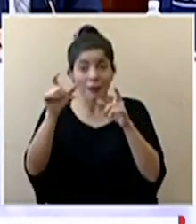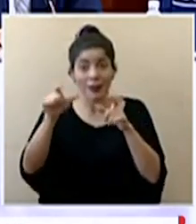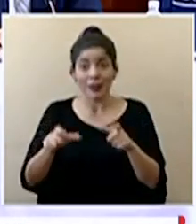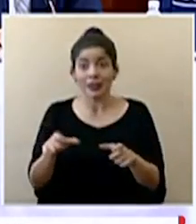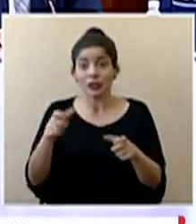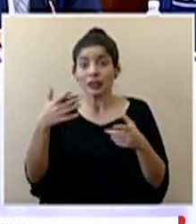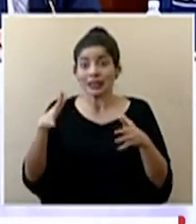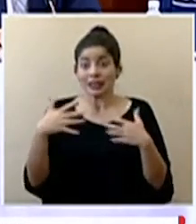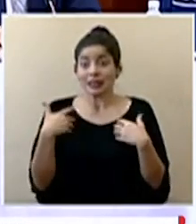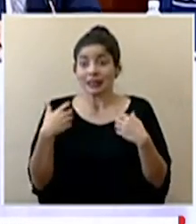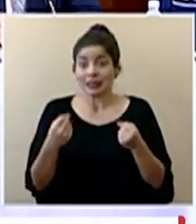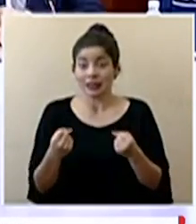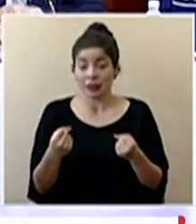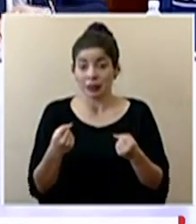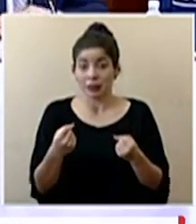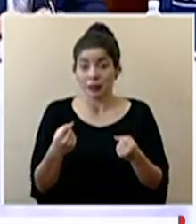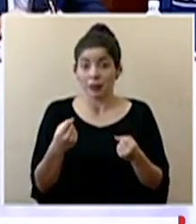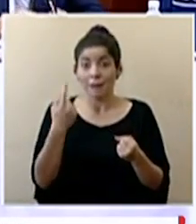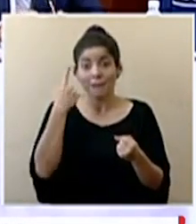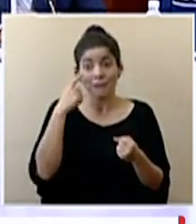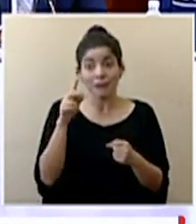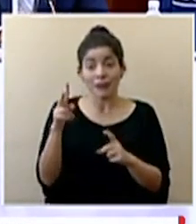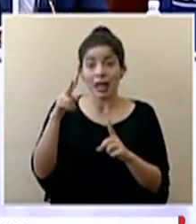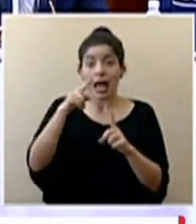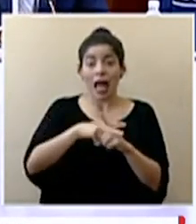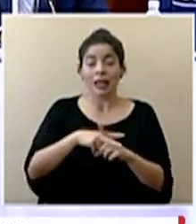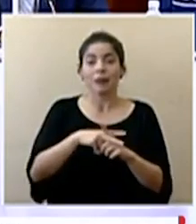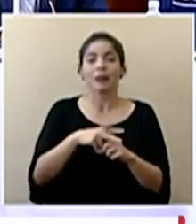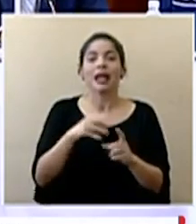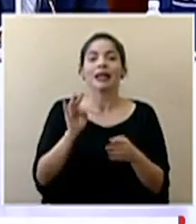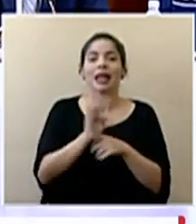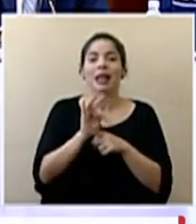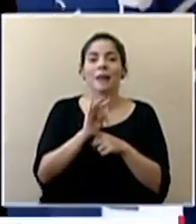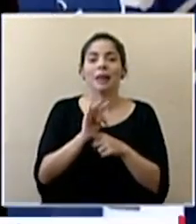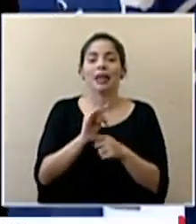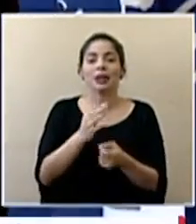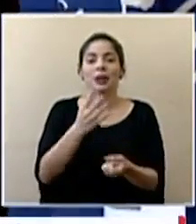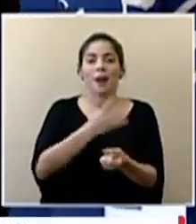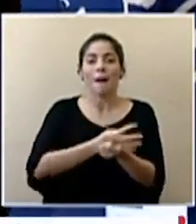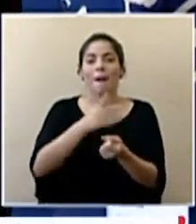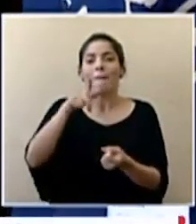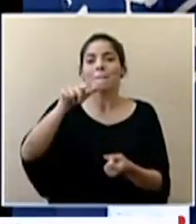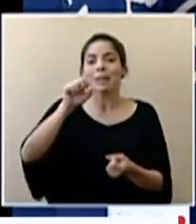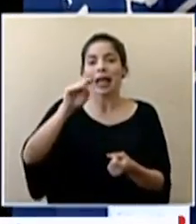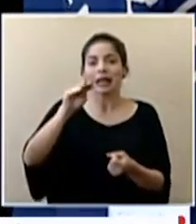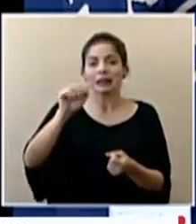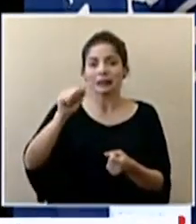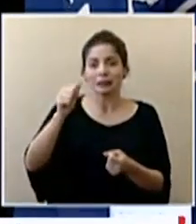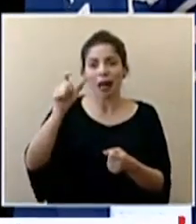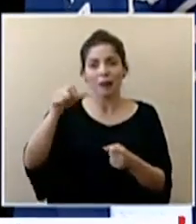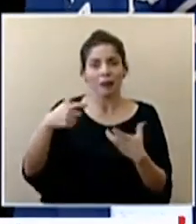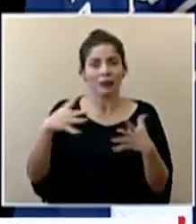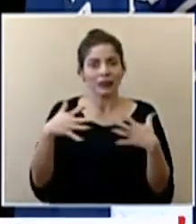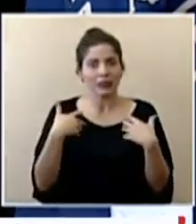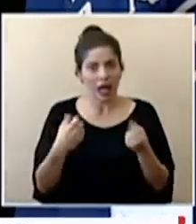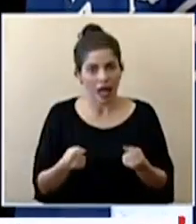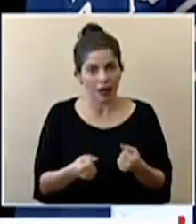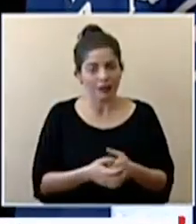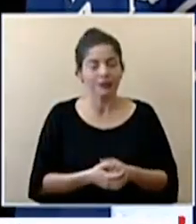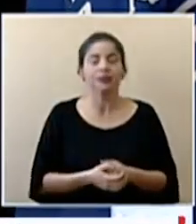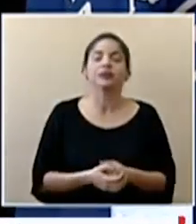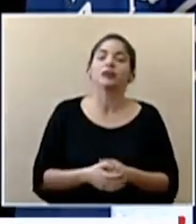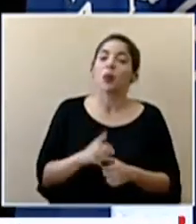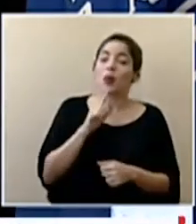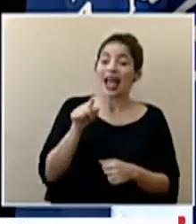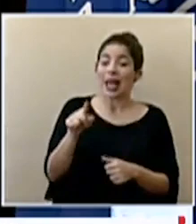para ver si aplican para el tratamiento tratamiento de plasma convalesciente bueno esto va a ser digamos